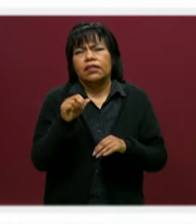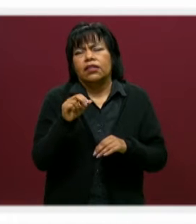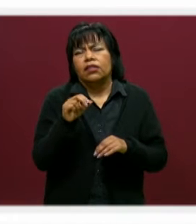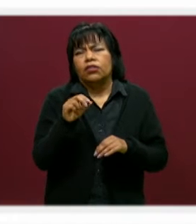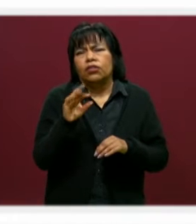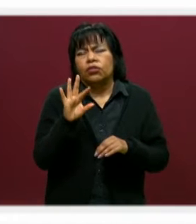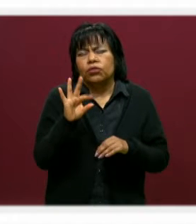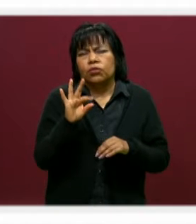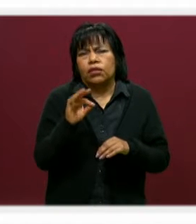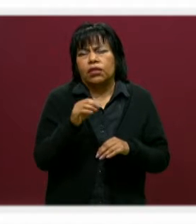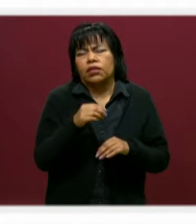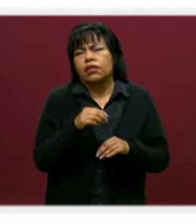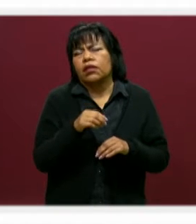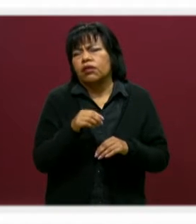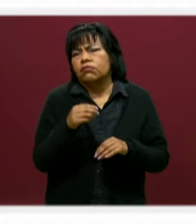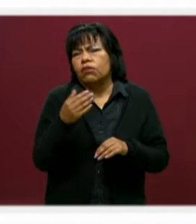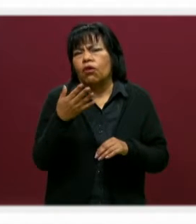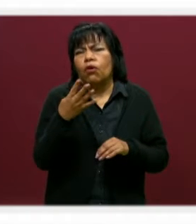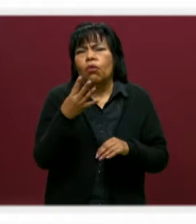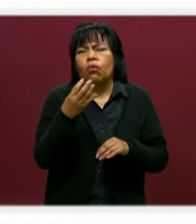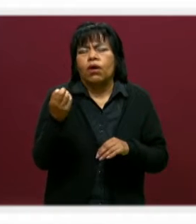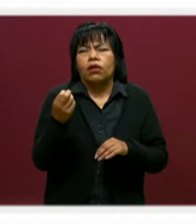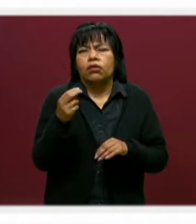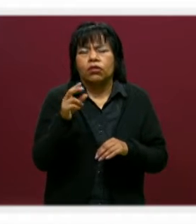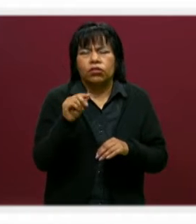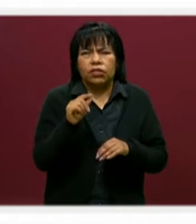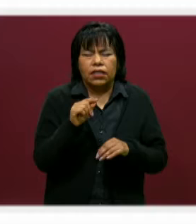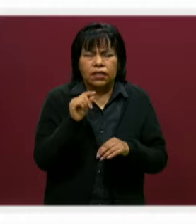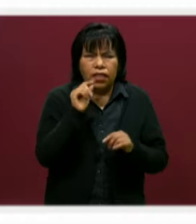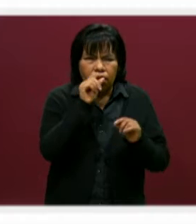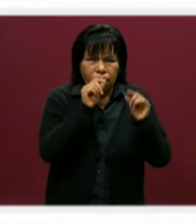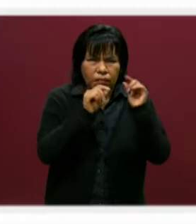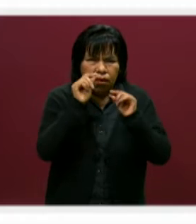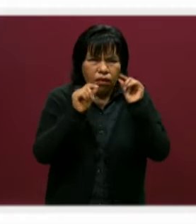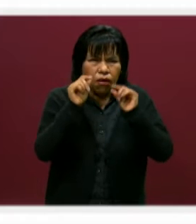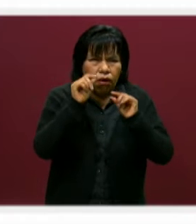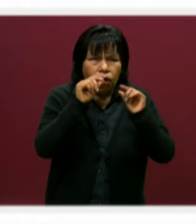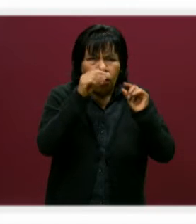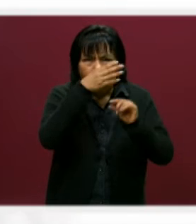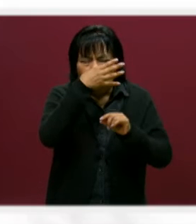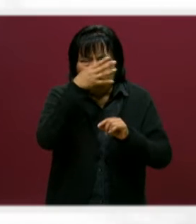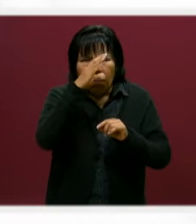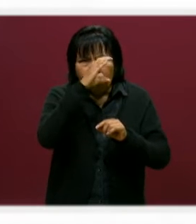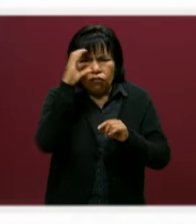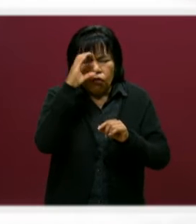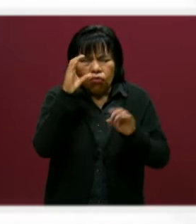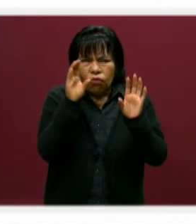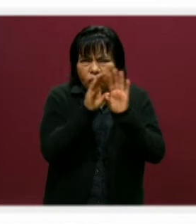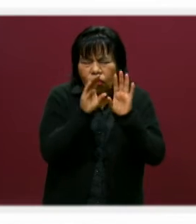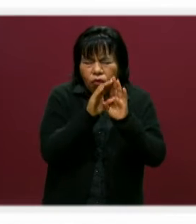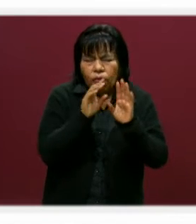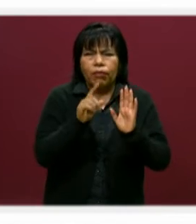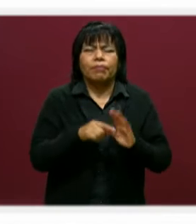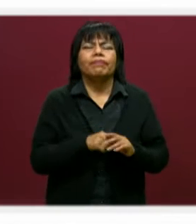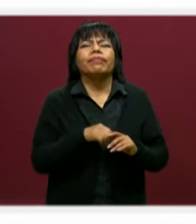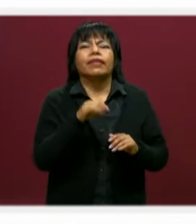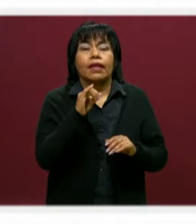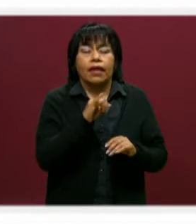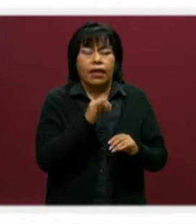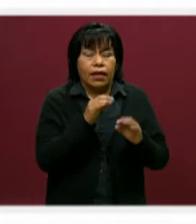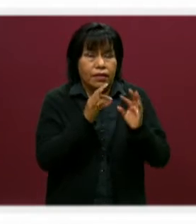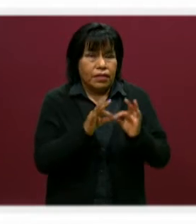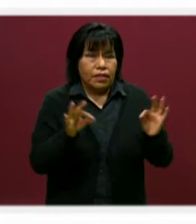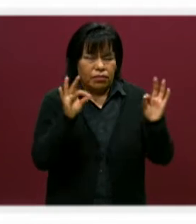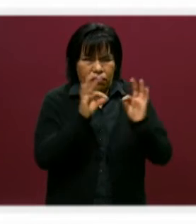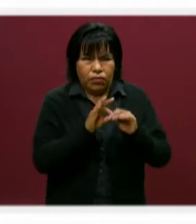pixeles. Así es. Posteriormente se informará lo que es la fecha y el horario en que deben de presentar en